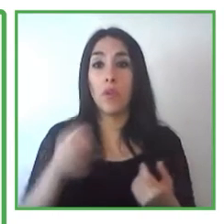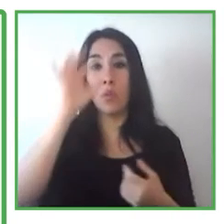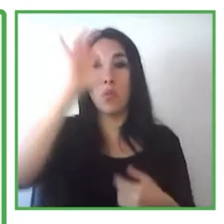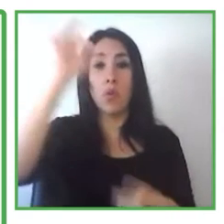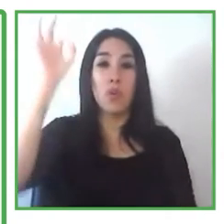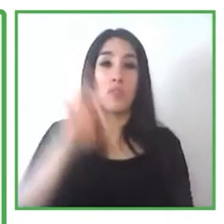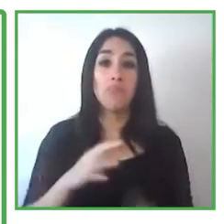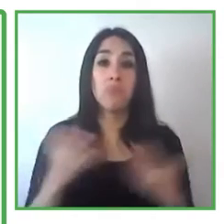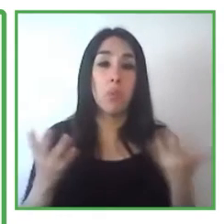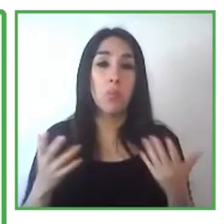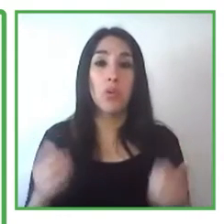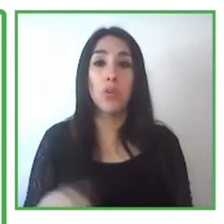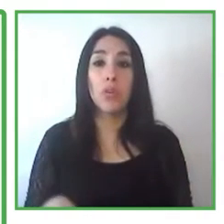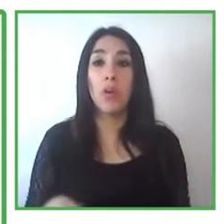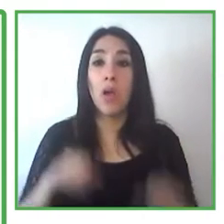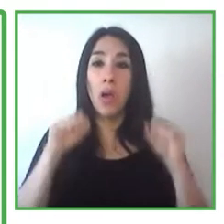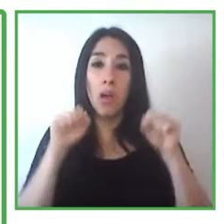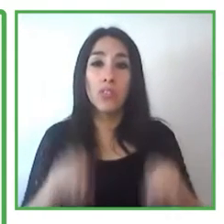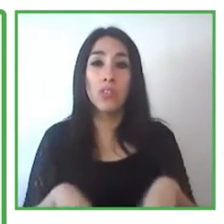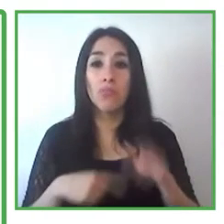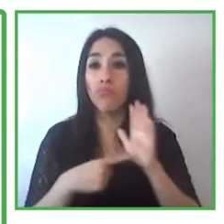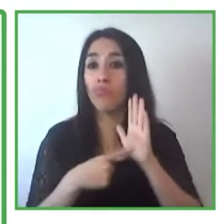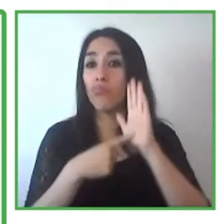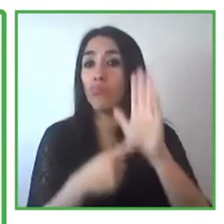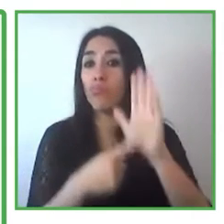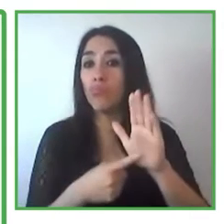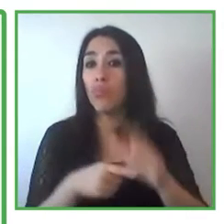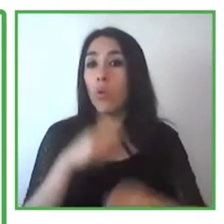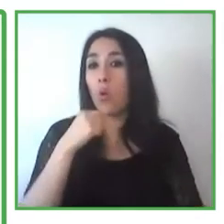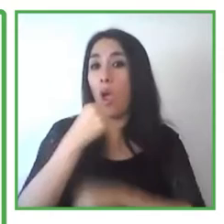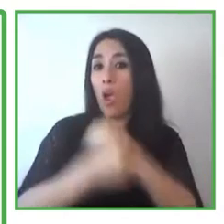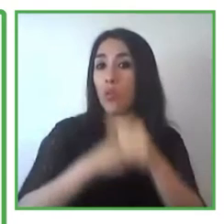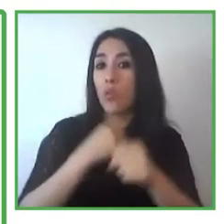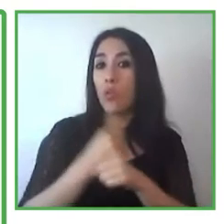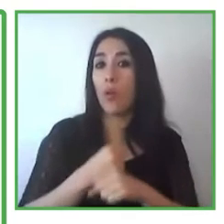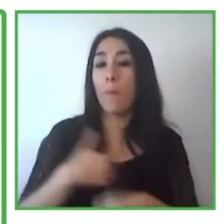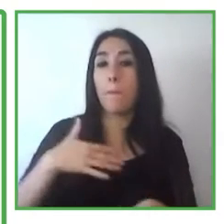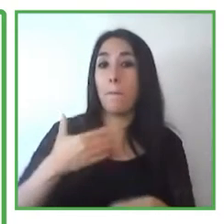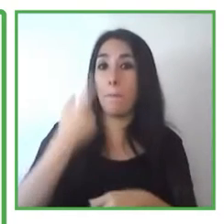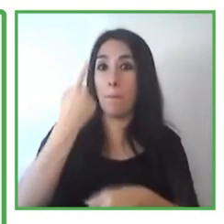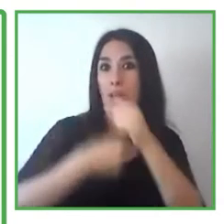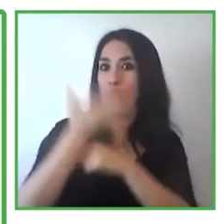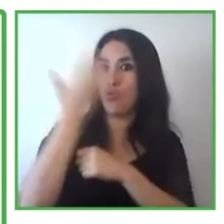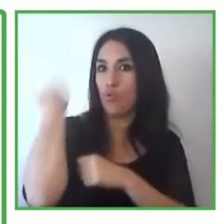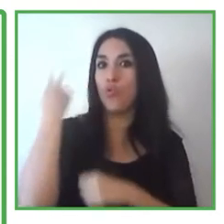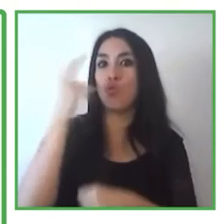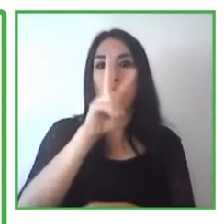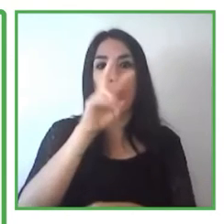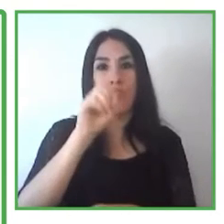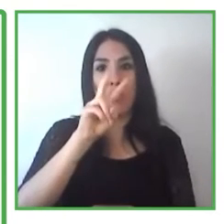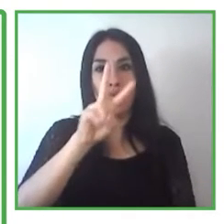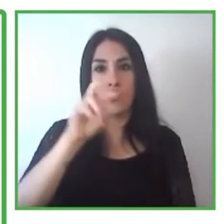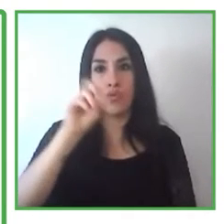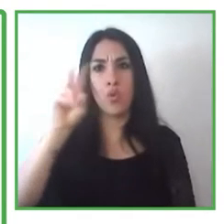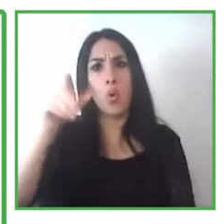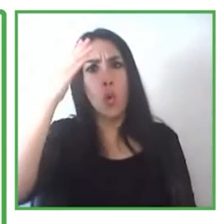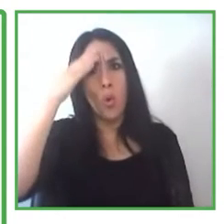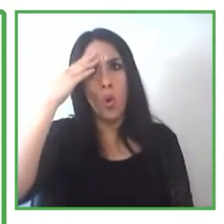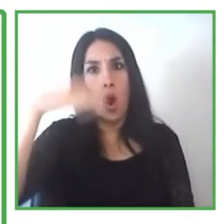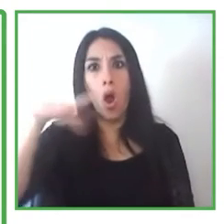por ejemplo, en el año pasado, a pesar de toda la situación y circunstancias